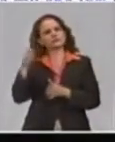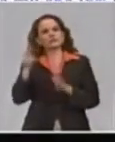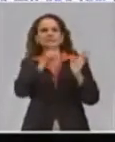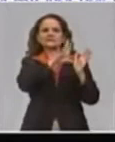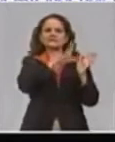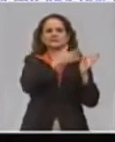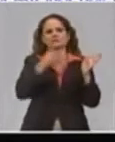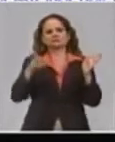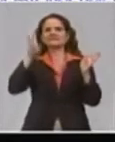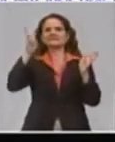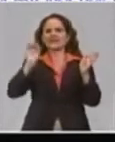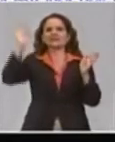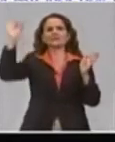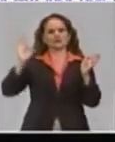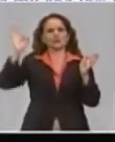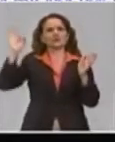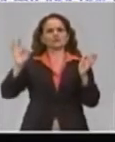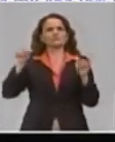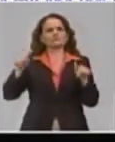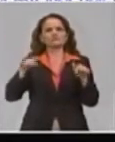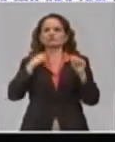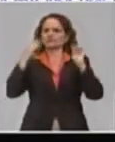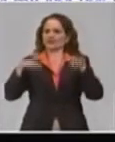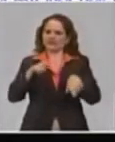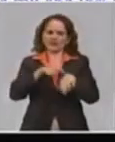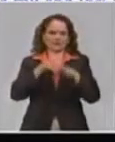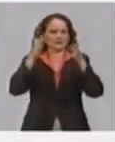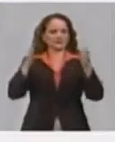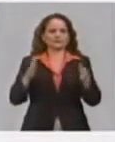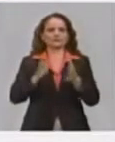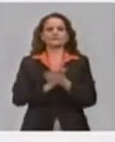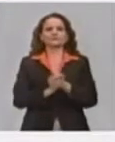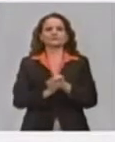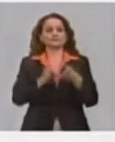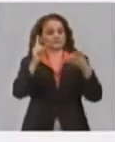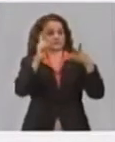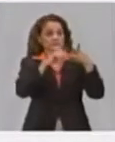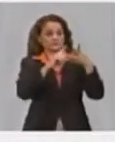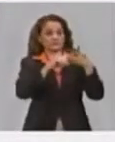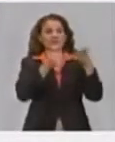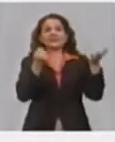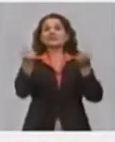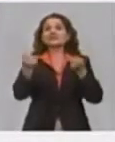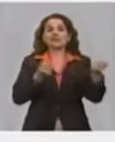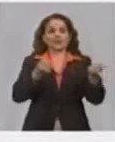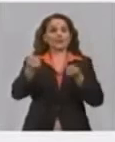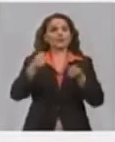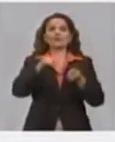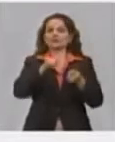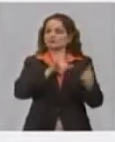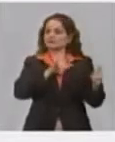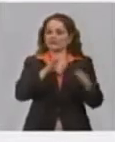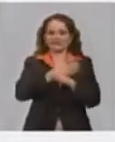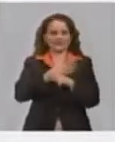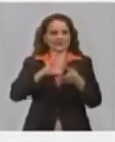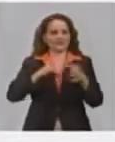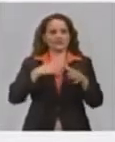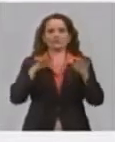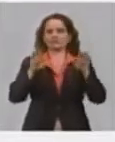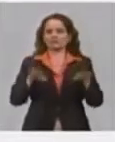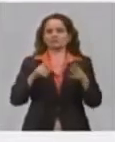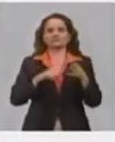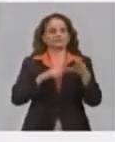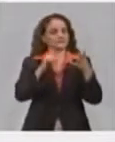30%. Tenemos más de 24.000 transportistas en sus diferentes modalidades. Tenemos 21